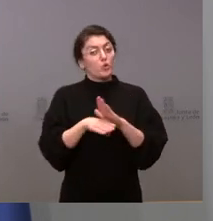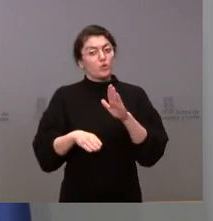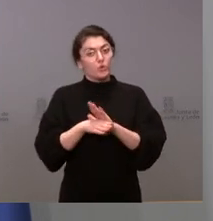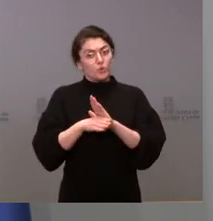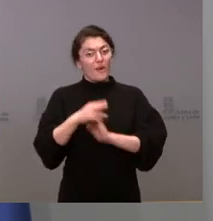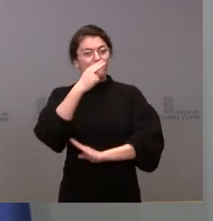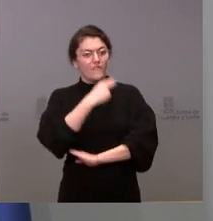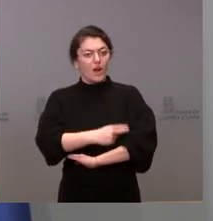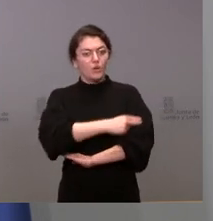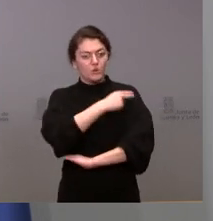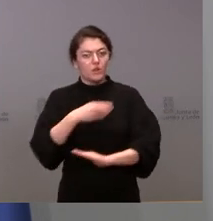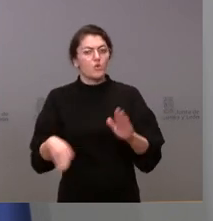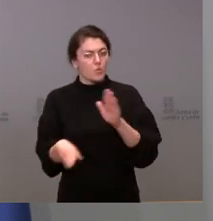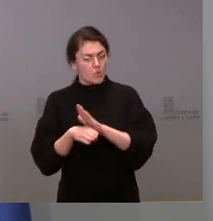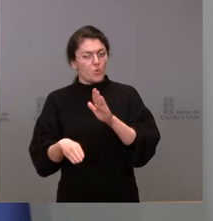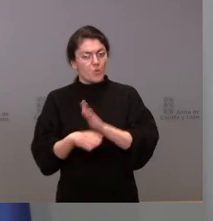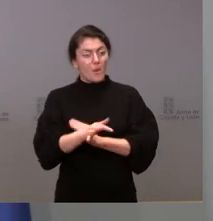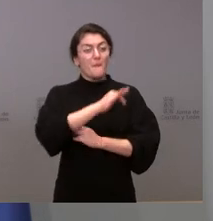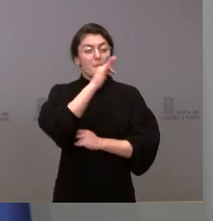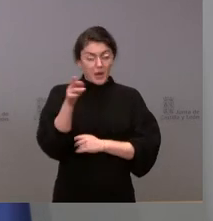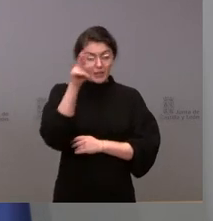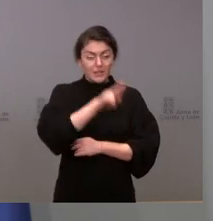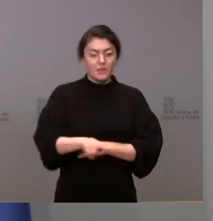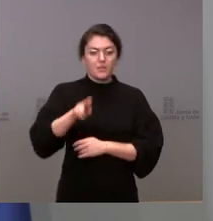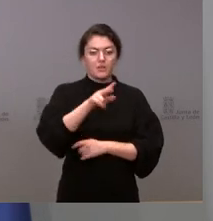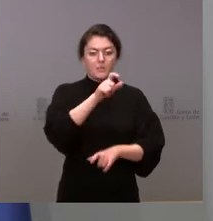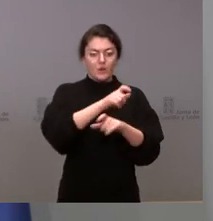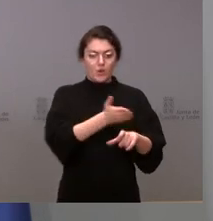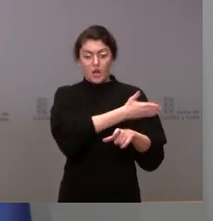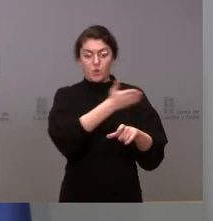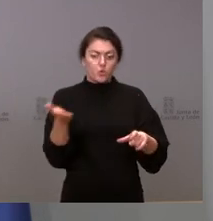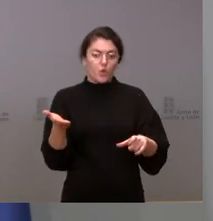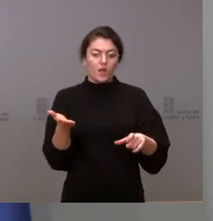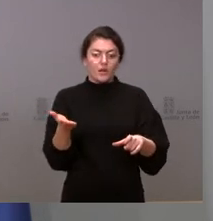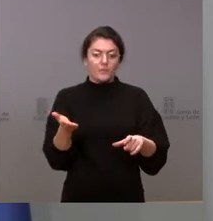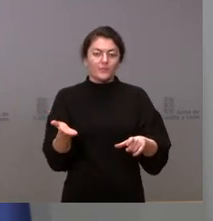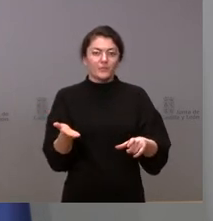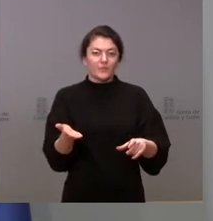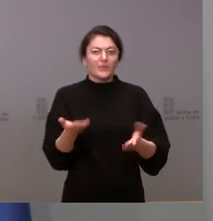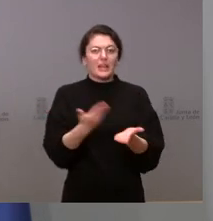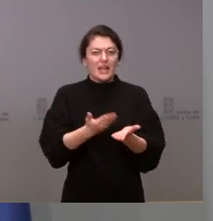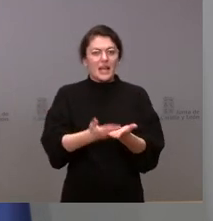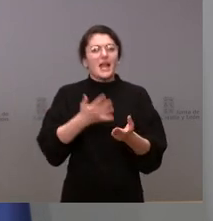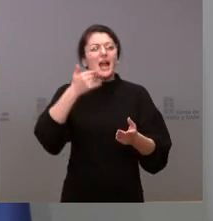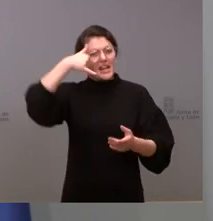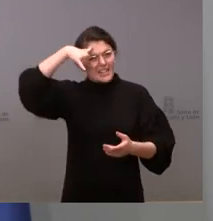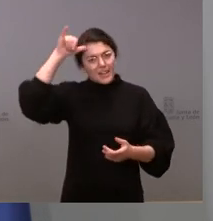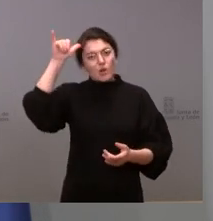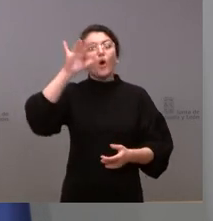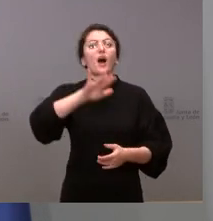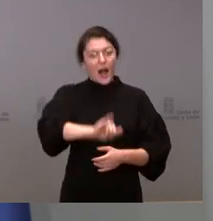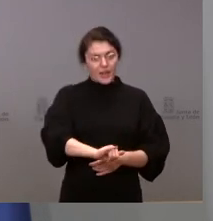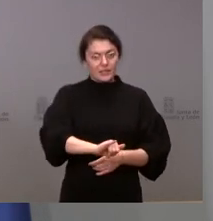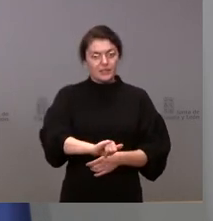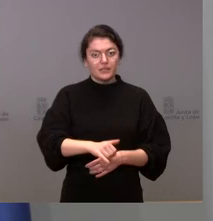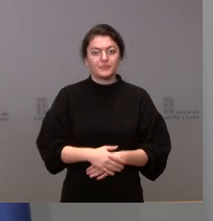de la población de que el riesgo aunque es menor existe y por tanto que no podemos dar por terminadas